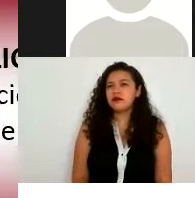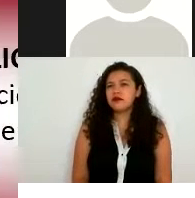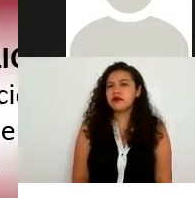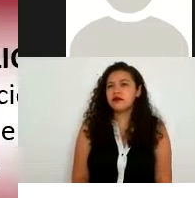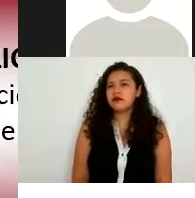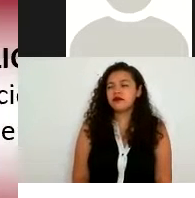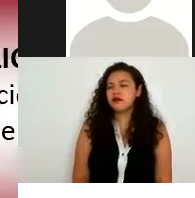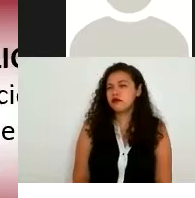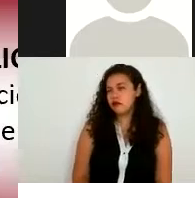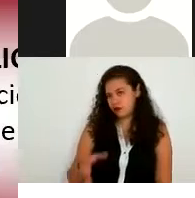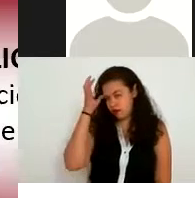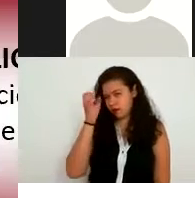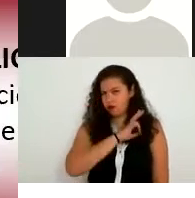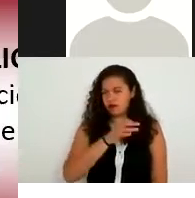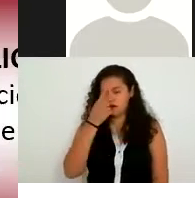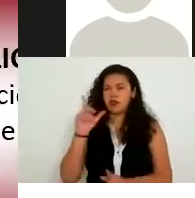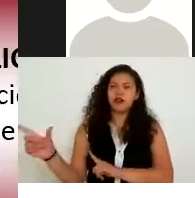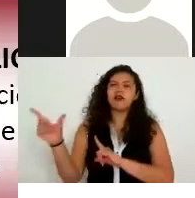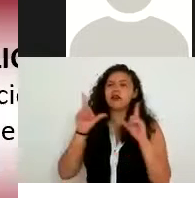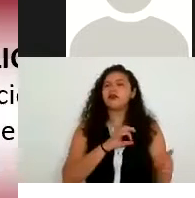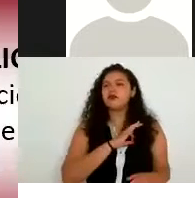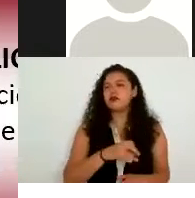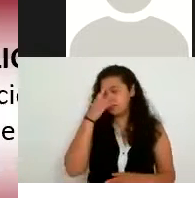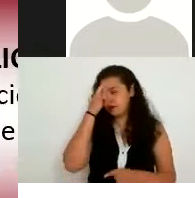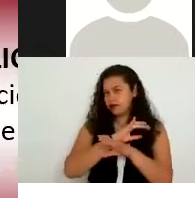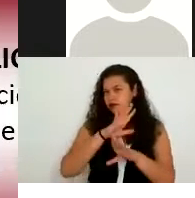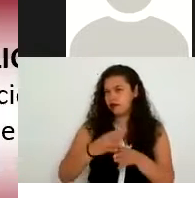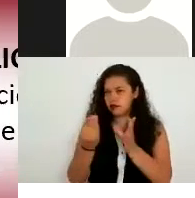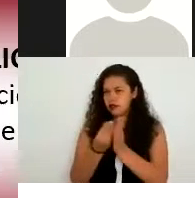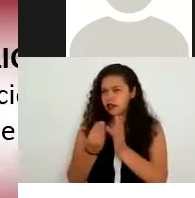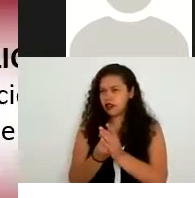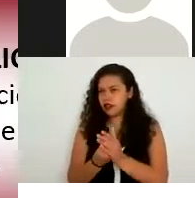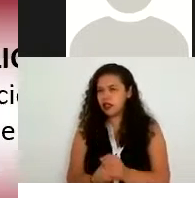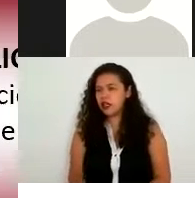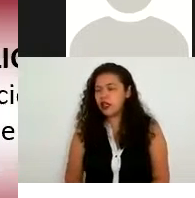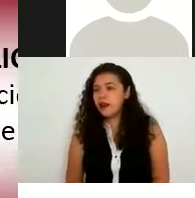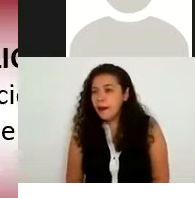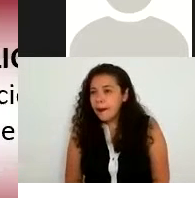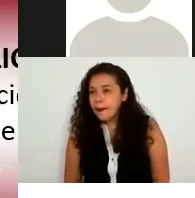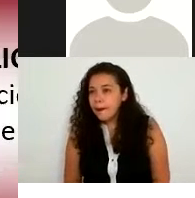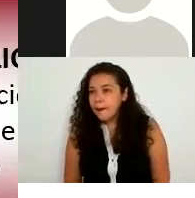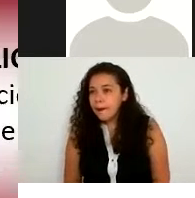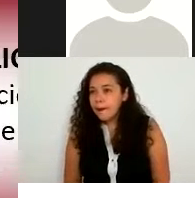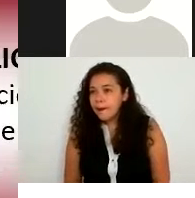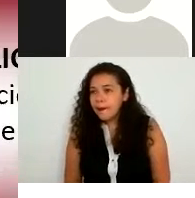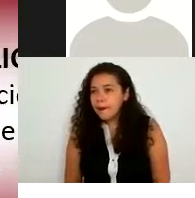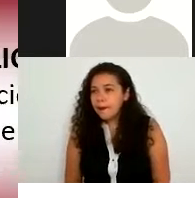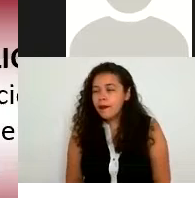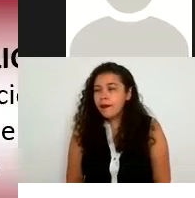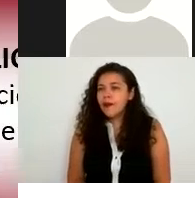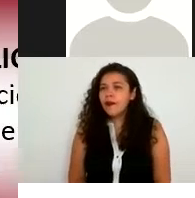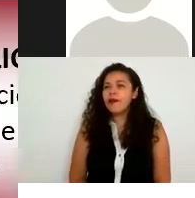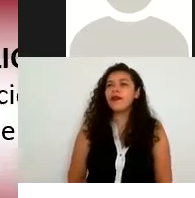la siguiente diapositiva las bases de datos ya muy atinadamente también los ejemplos que mencionábamos